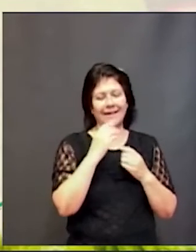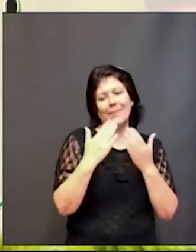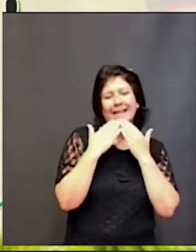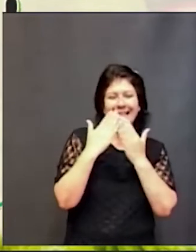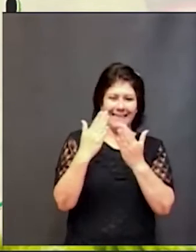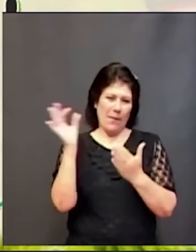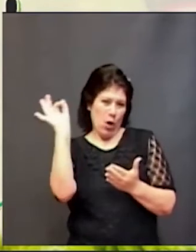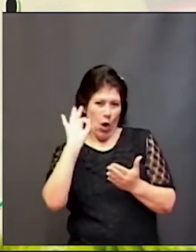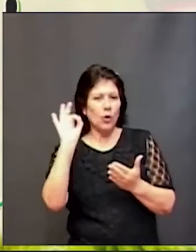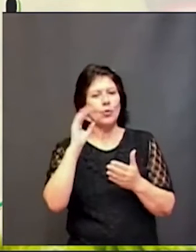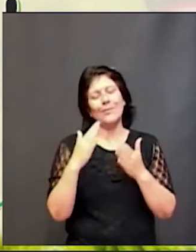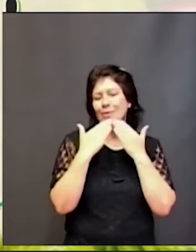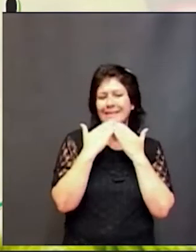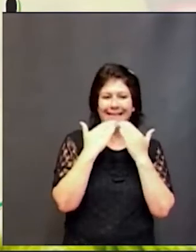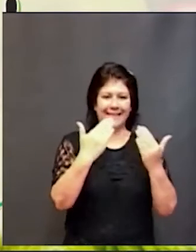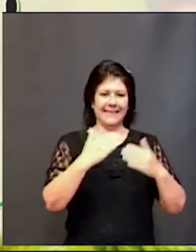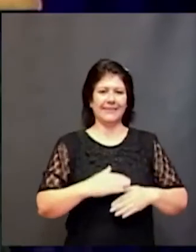oportunidad muchas gracias